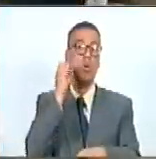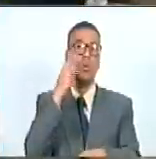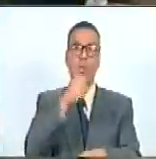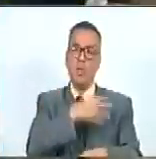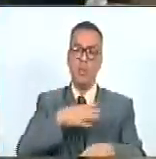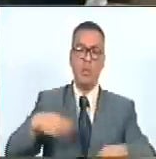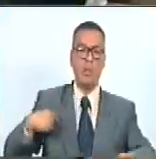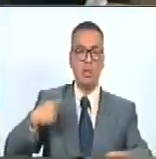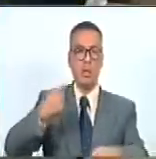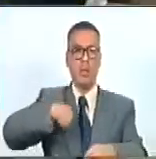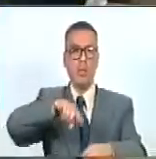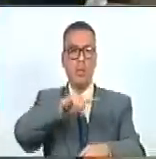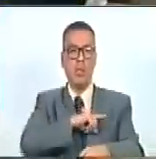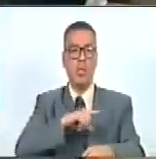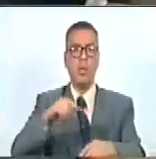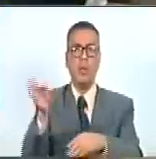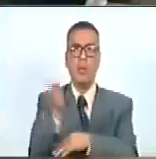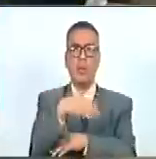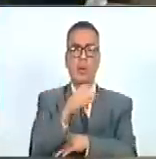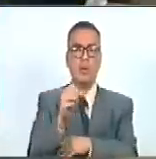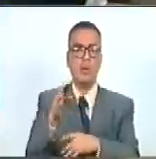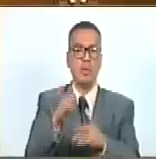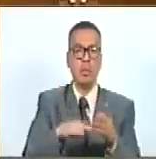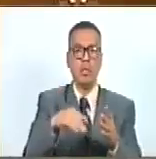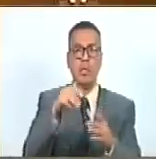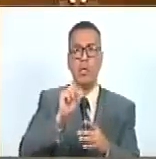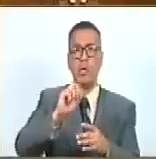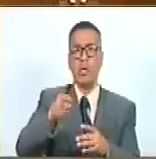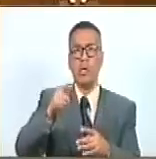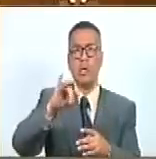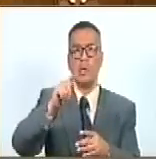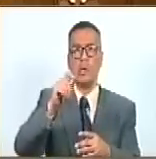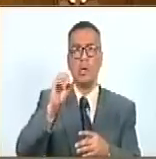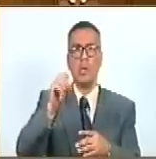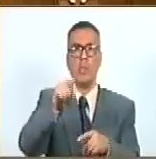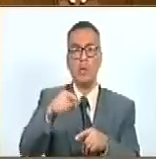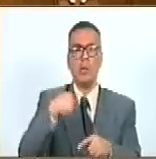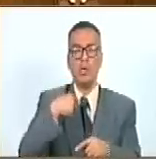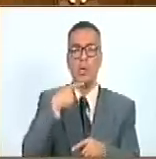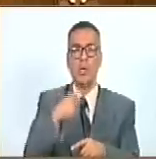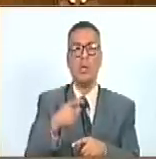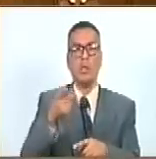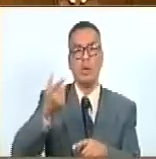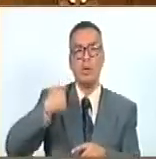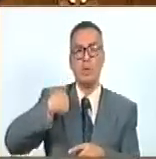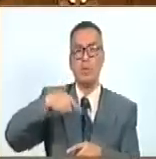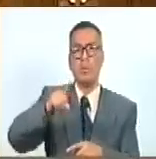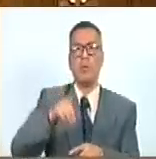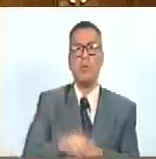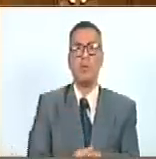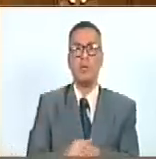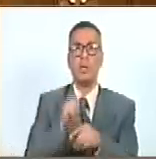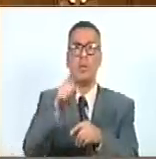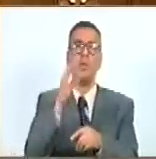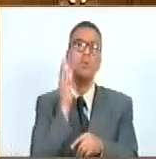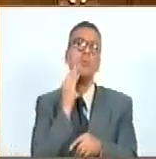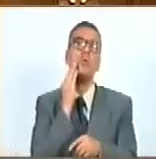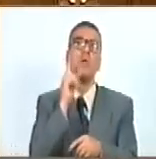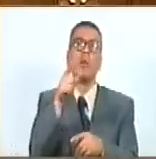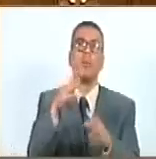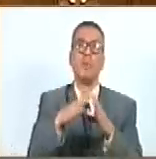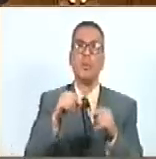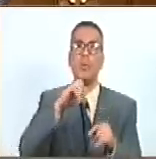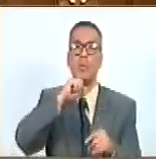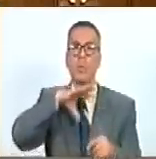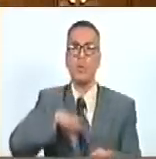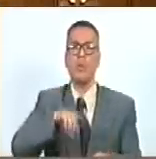bandera de la ciudad de Quito. Eso hay que señalarlo y tenerlo como ejemplo en la historia